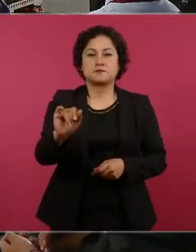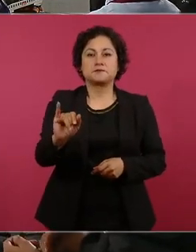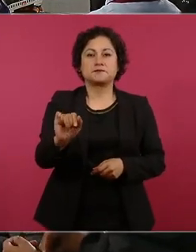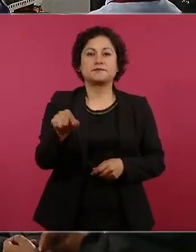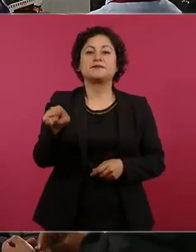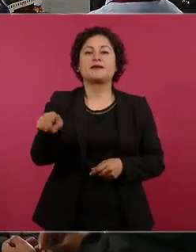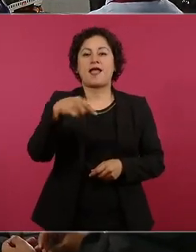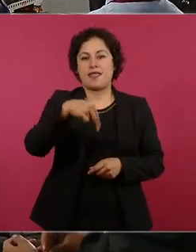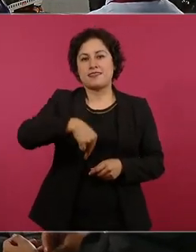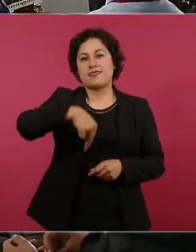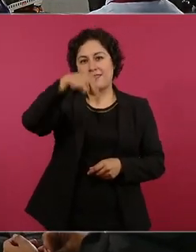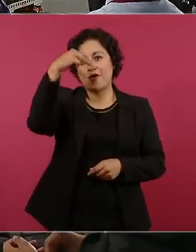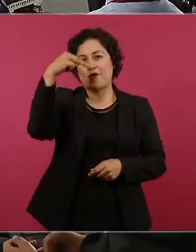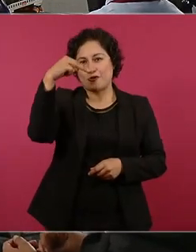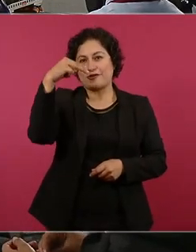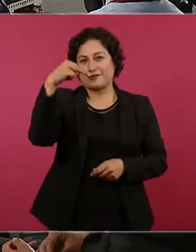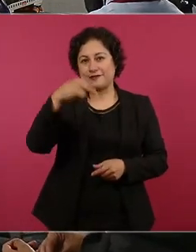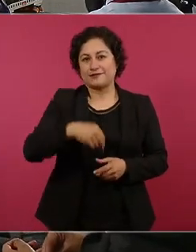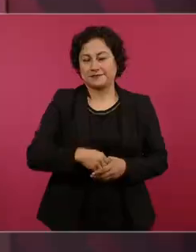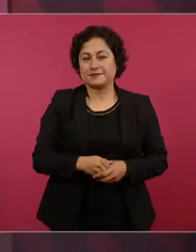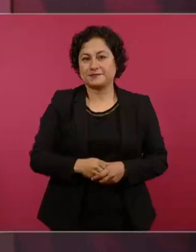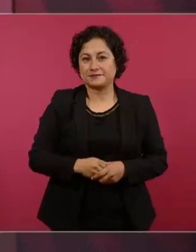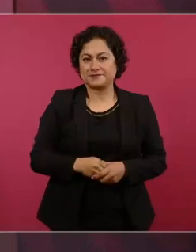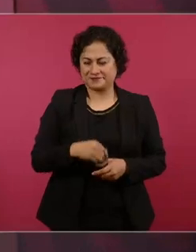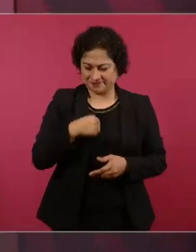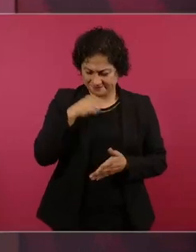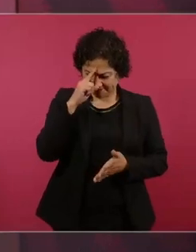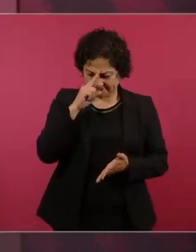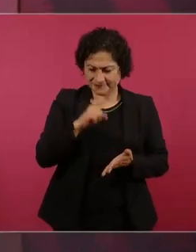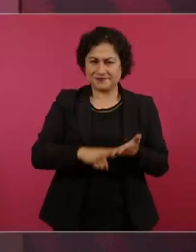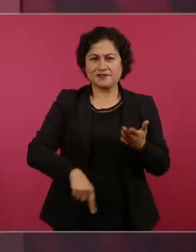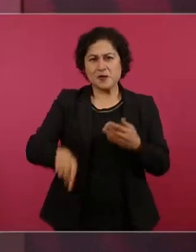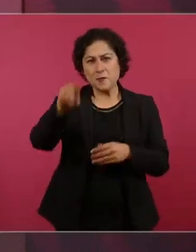norte creo que de Monterrey